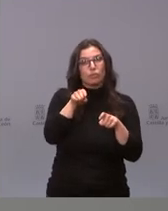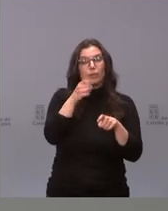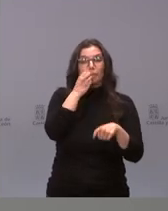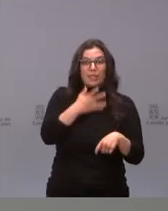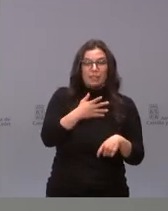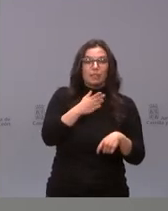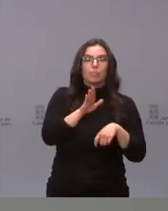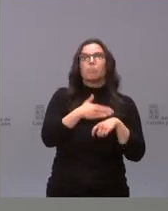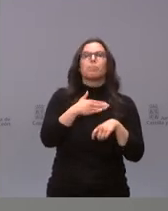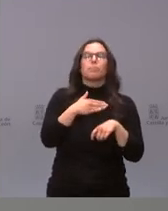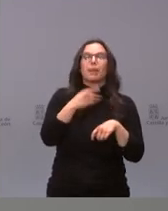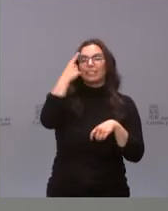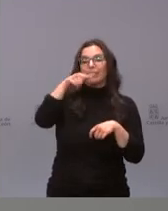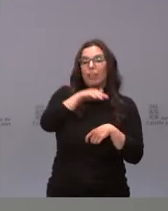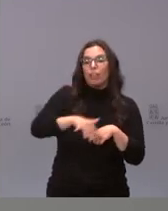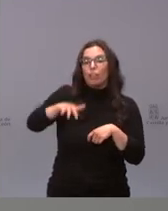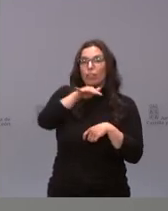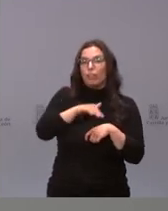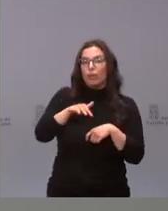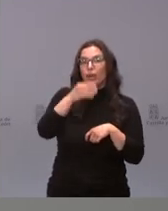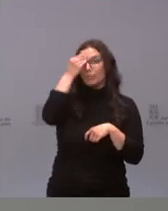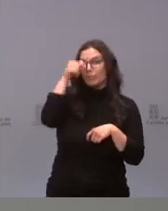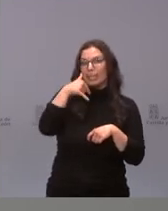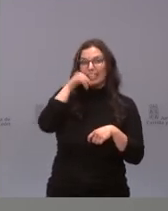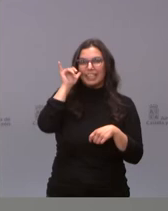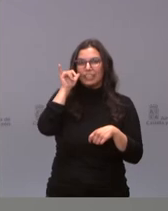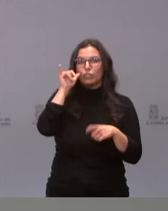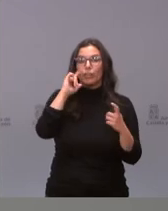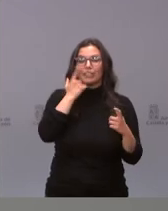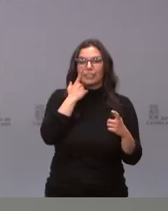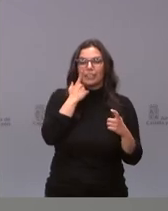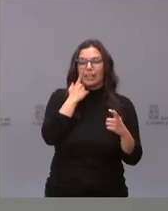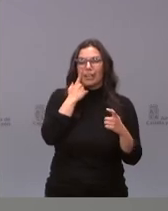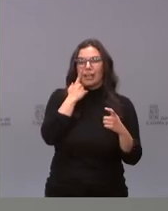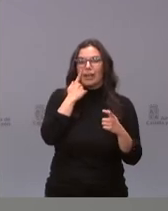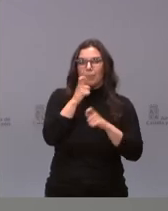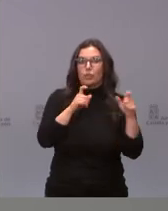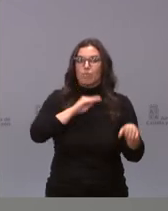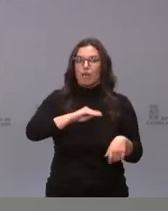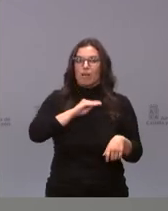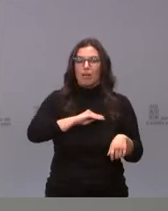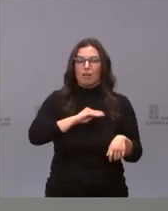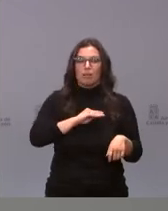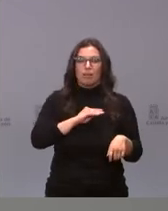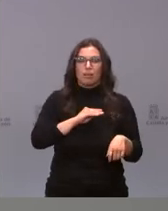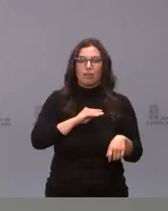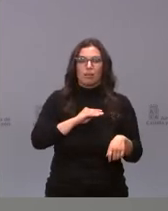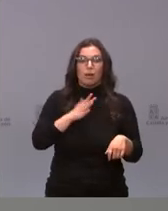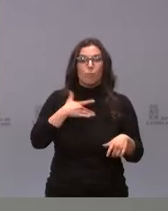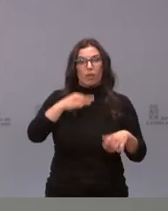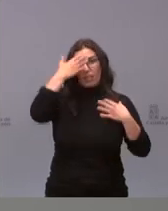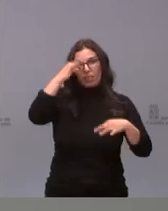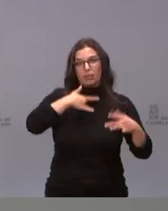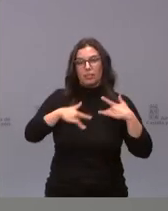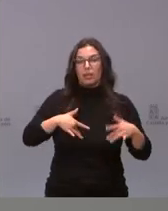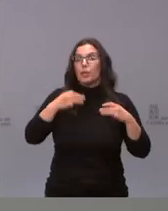de detectar en las zonas en las que creemos que hay riesgo de detectar a muchas personas que pueden ser asintomáticas. Pero